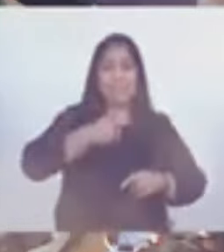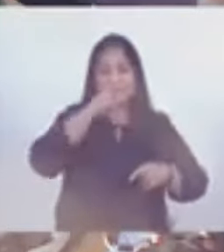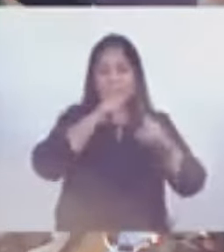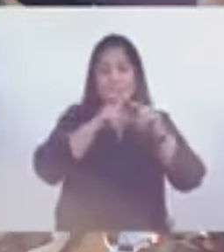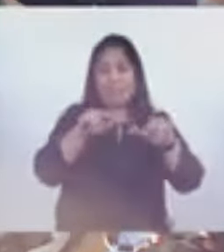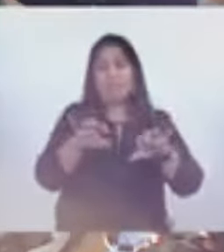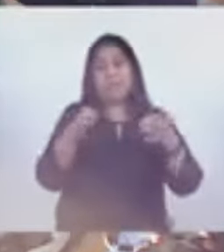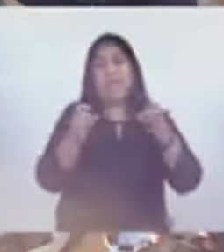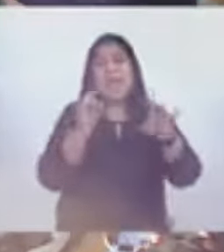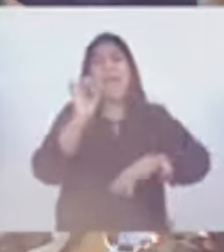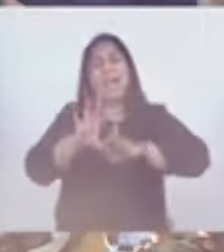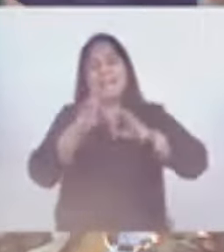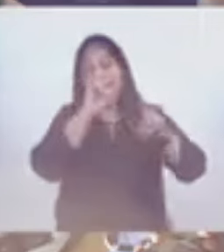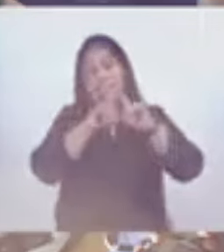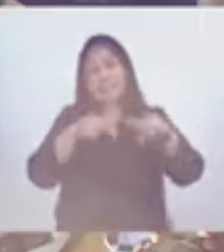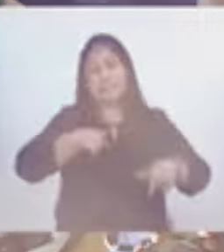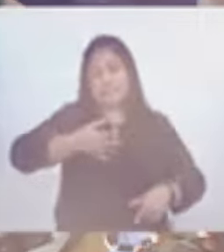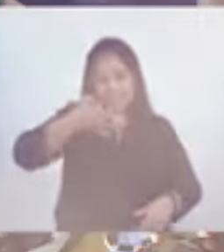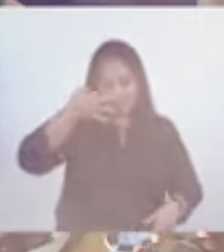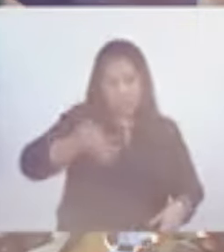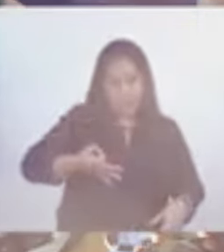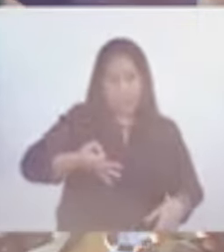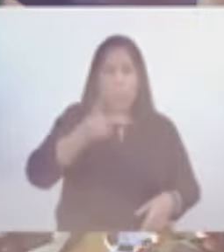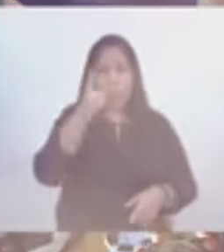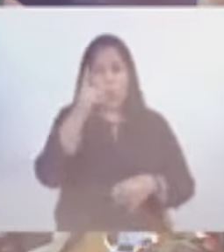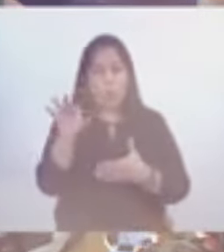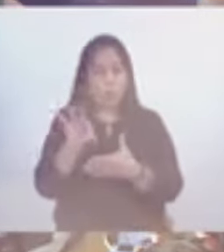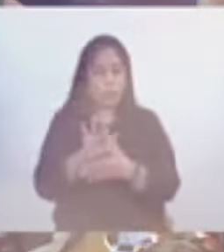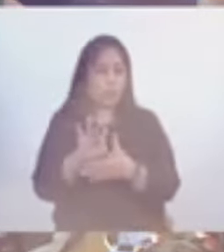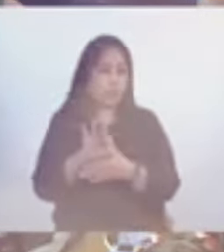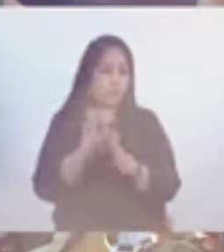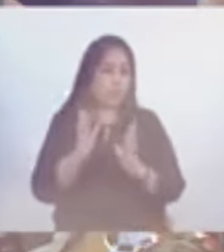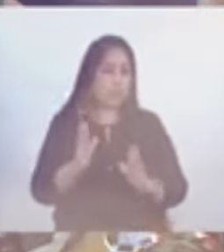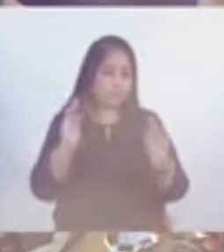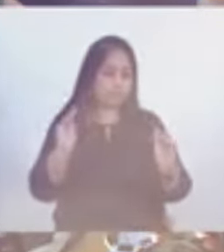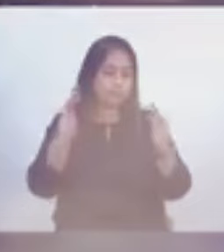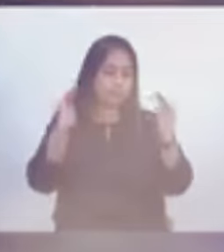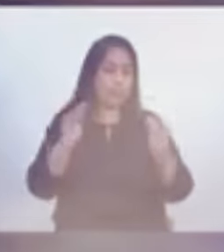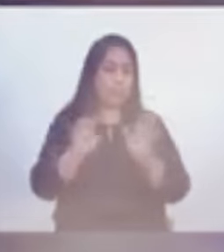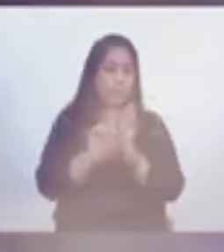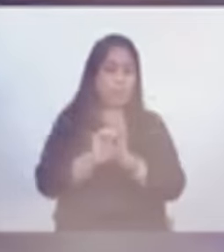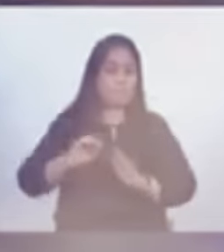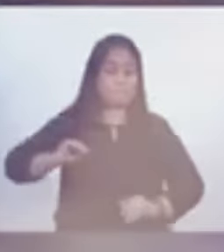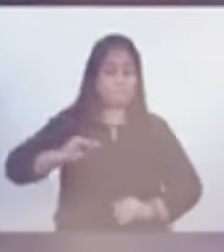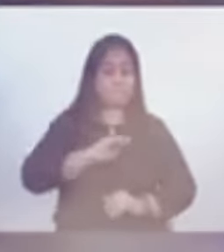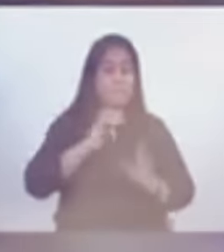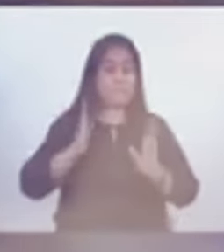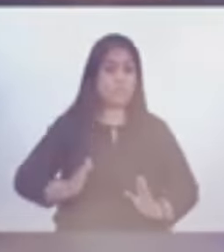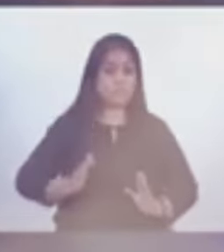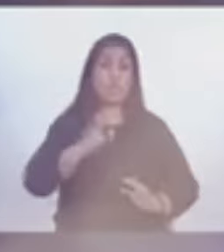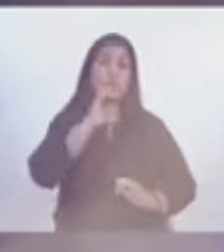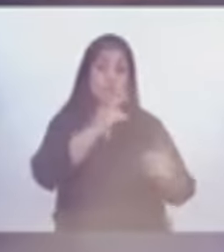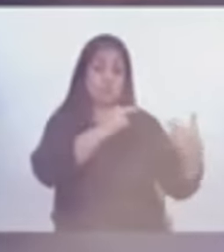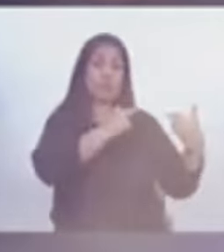veces uno puede estar seguro que un funcionario de alto nivel, un ministro, es una persona plenamente